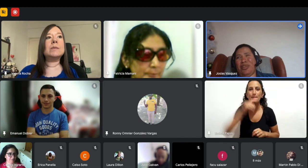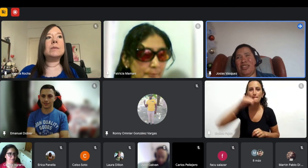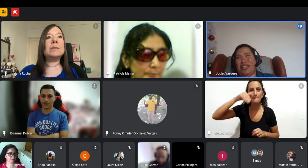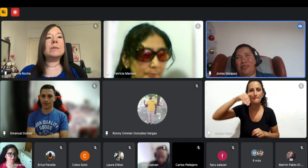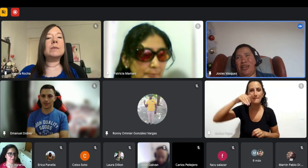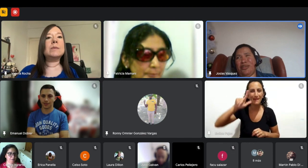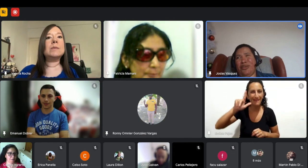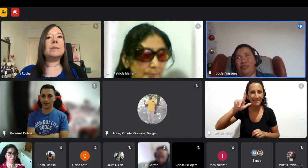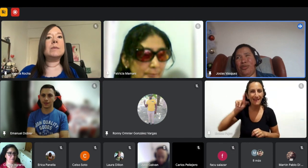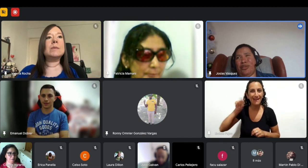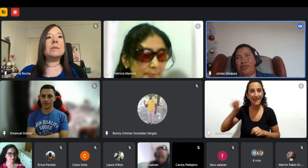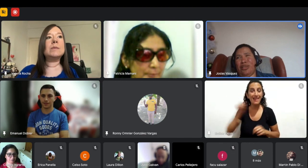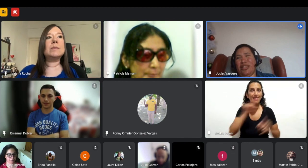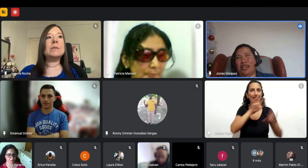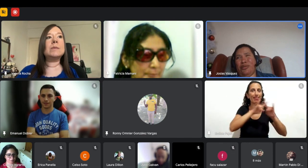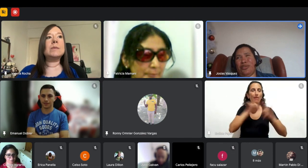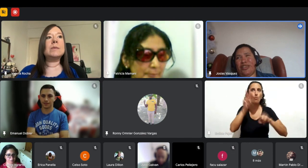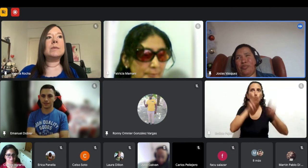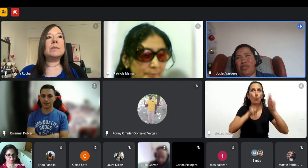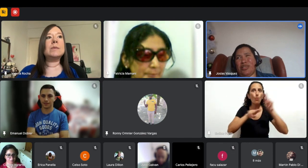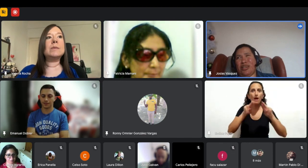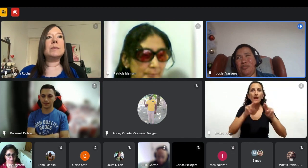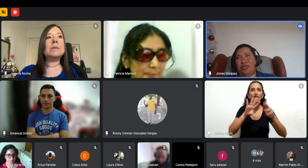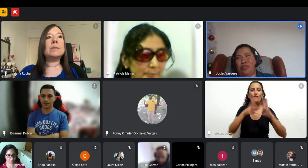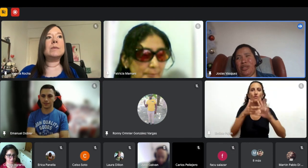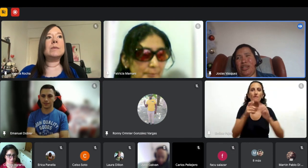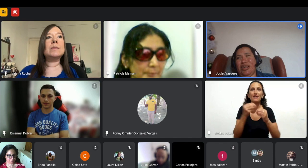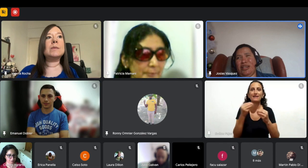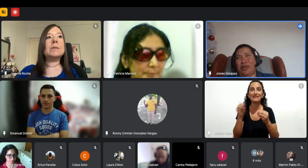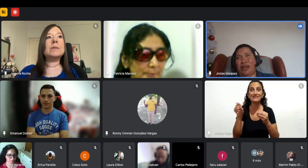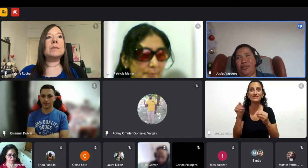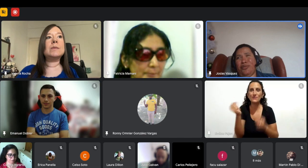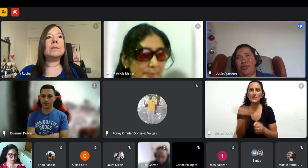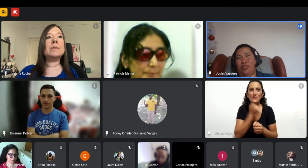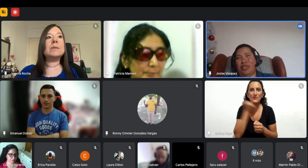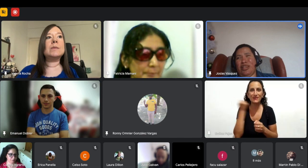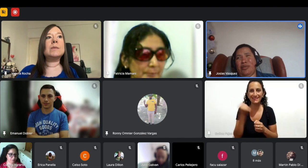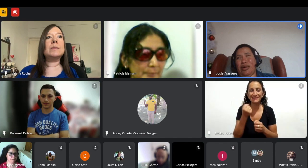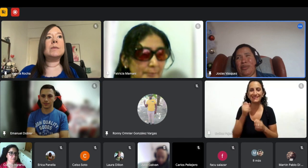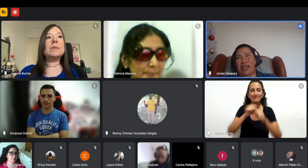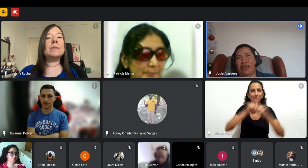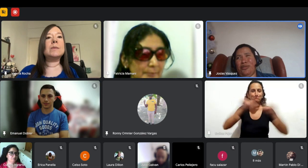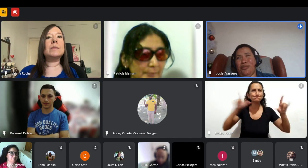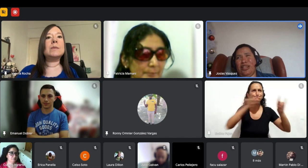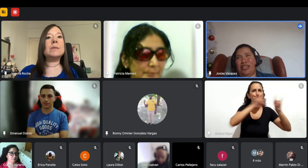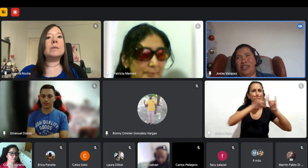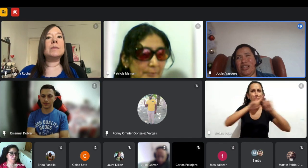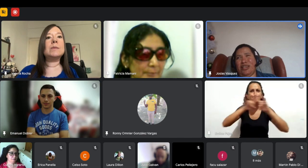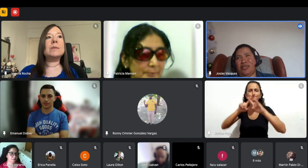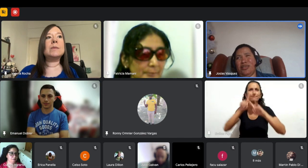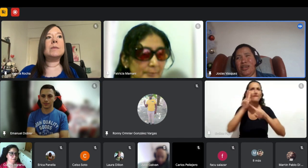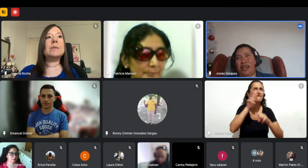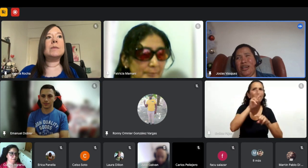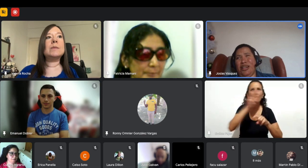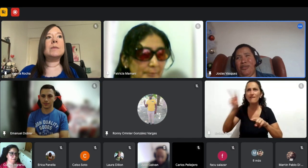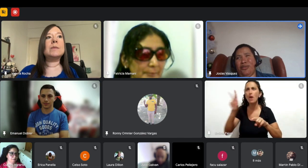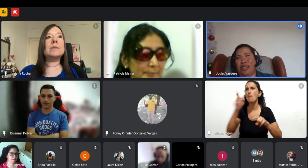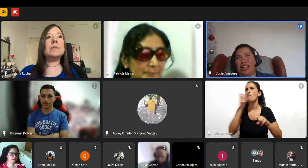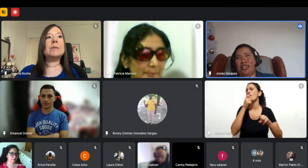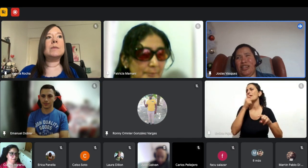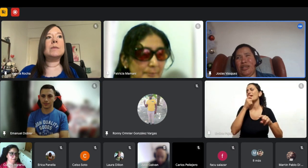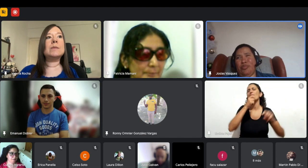el poder escribir algo en el blog de notas y que luego se representará visualmente en el navegador y poder cambiarle color de letra las